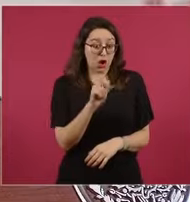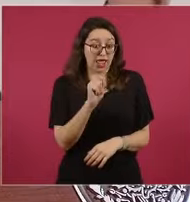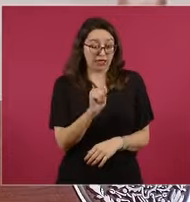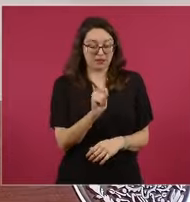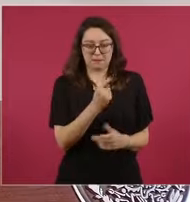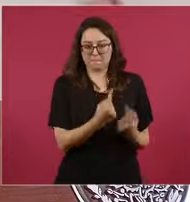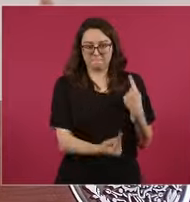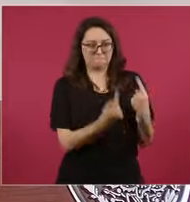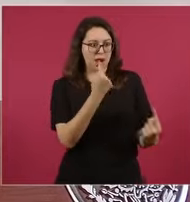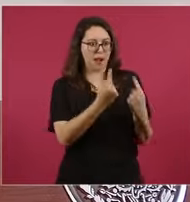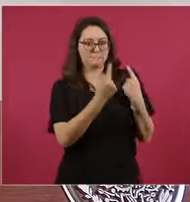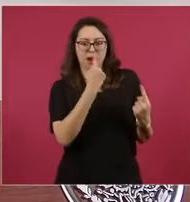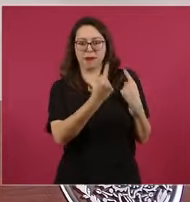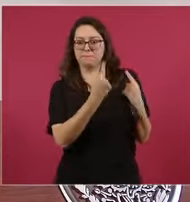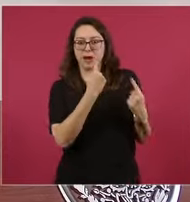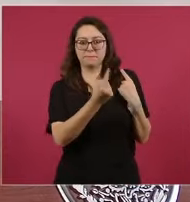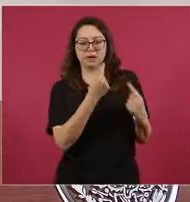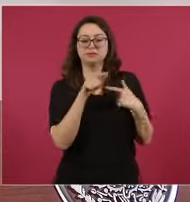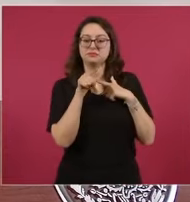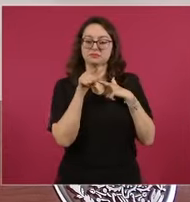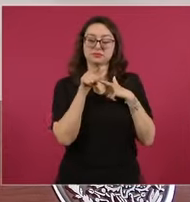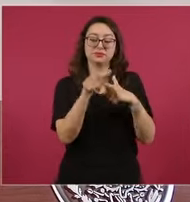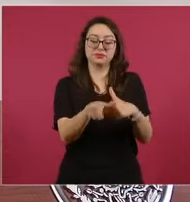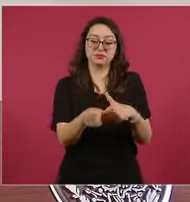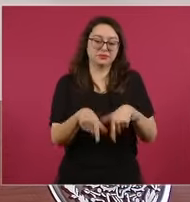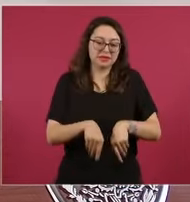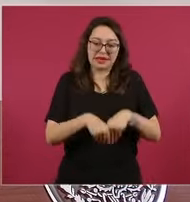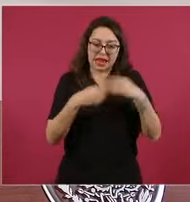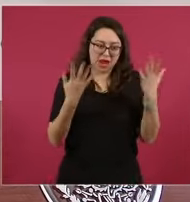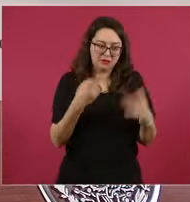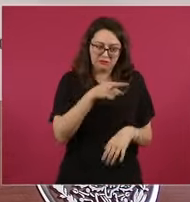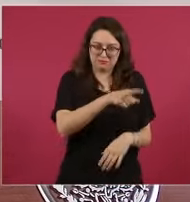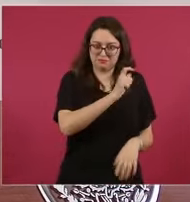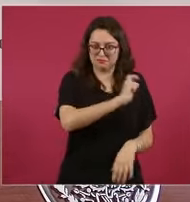Tiene que continuar con sus funciones.